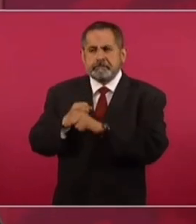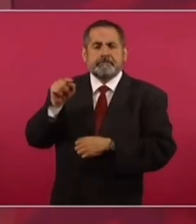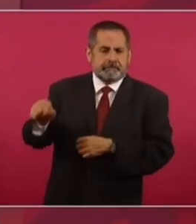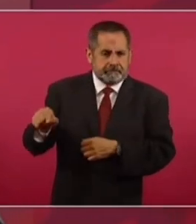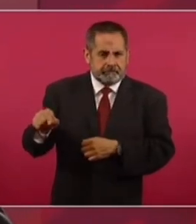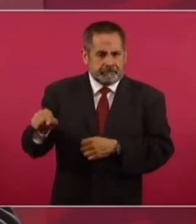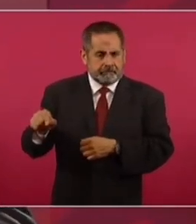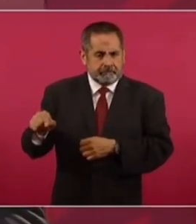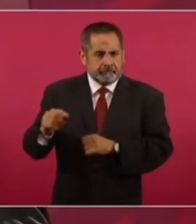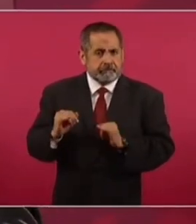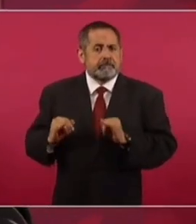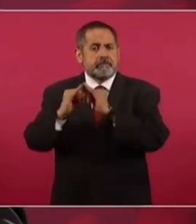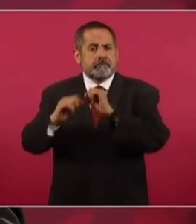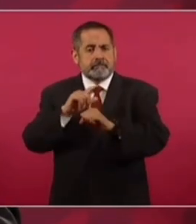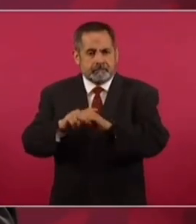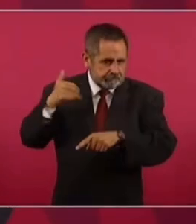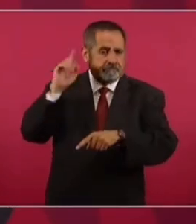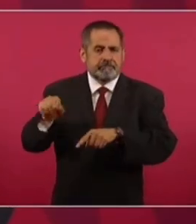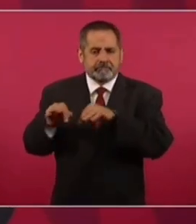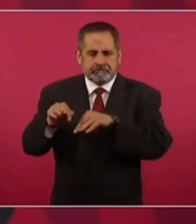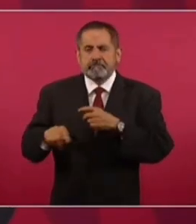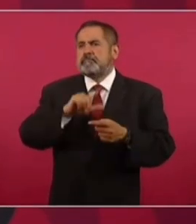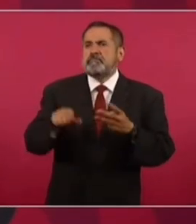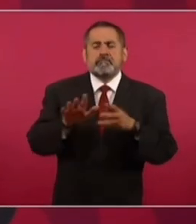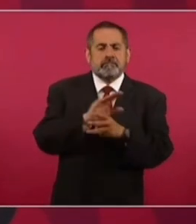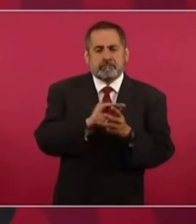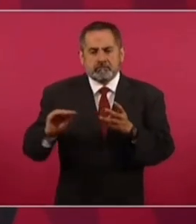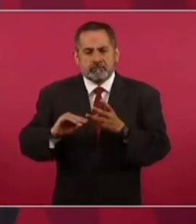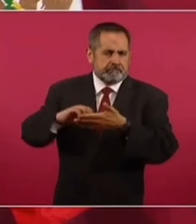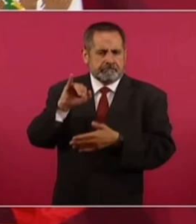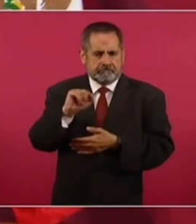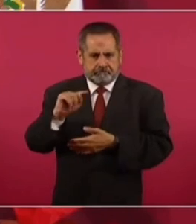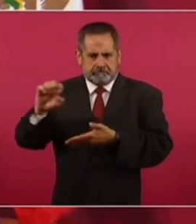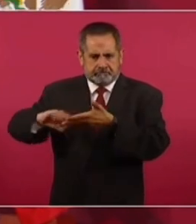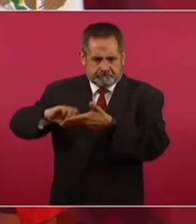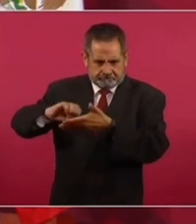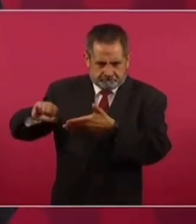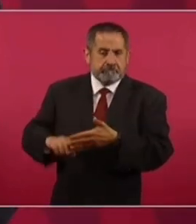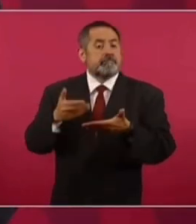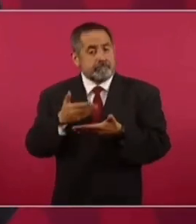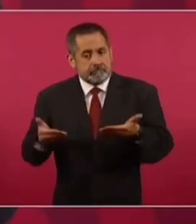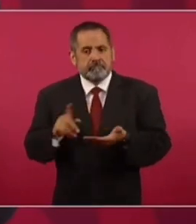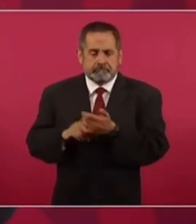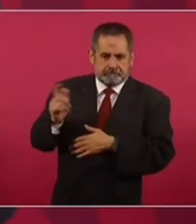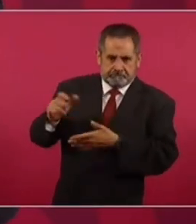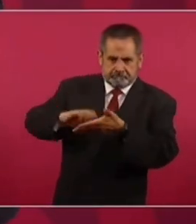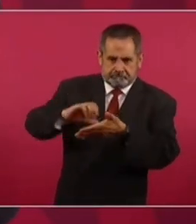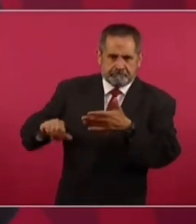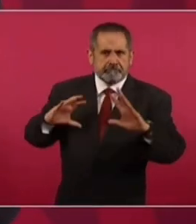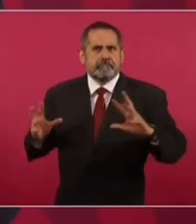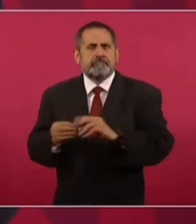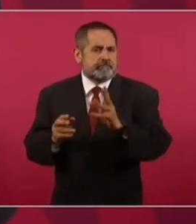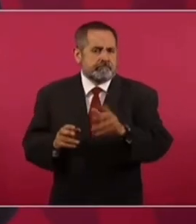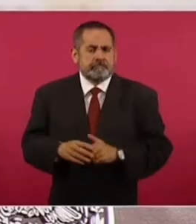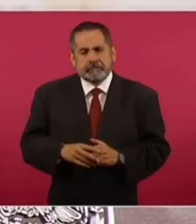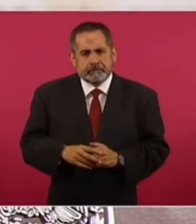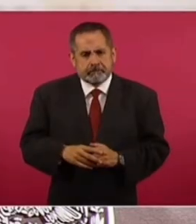en el Instituto Nacional del Consumidor. Y luego fui jefe de gobierno, ahora estoy también aportando. Entonces,